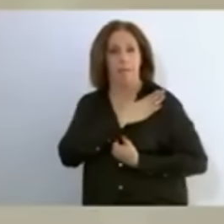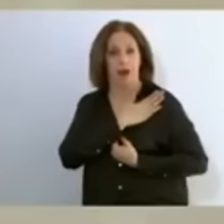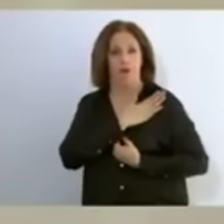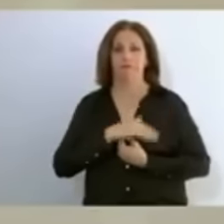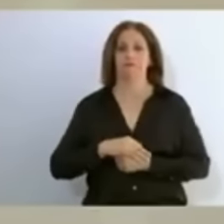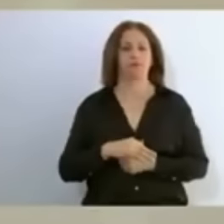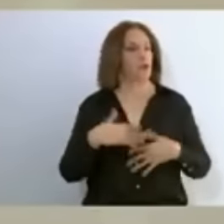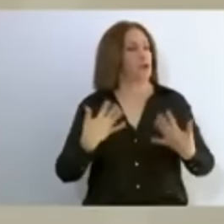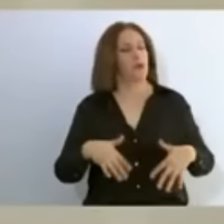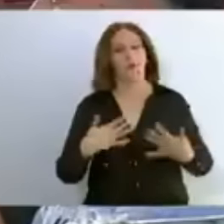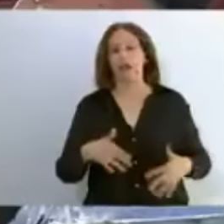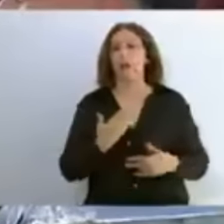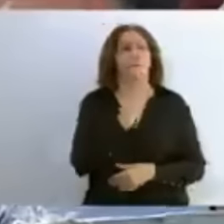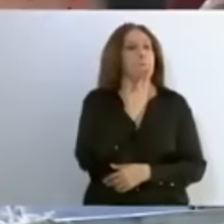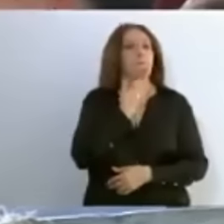en los últimos años.